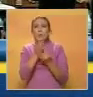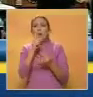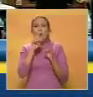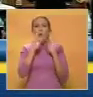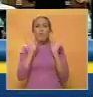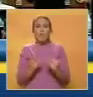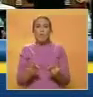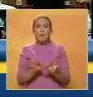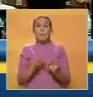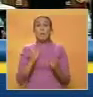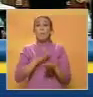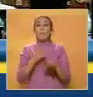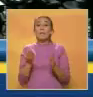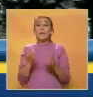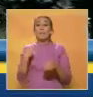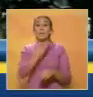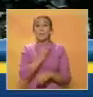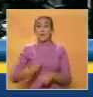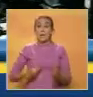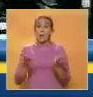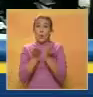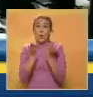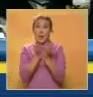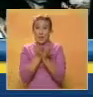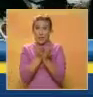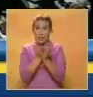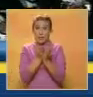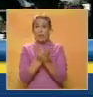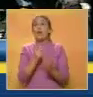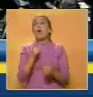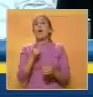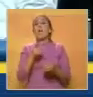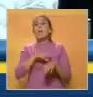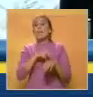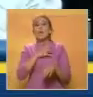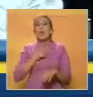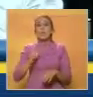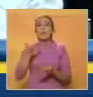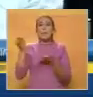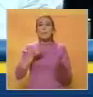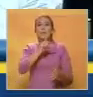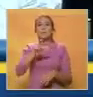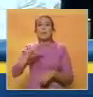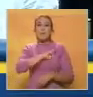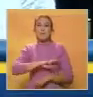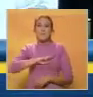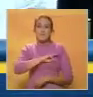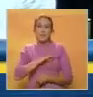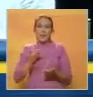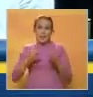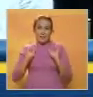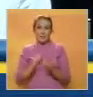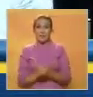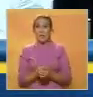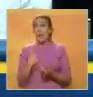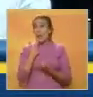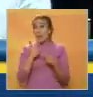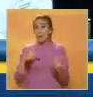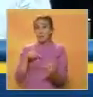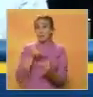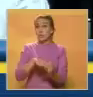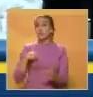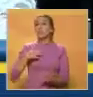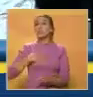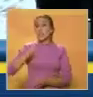de médicos no quieren acreditar a médicos integrales comunitarios. Y para que haya libre asociación yo debo decidir si